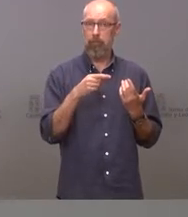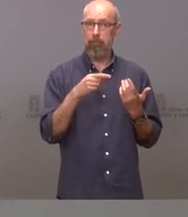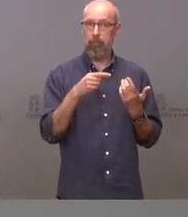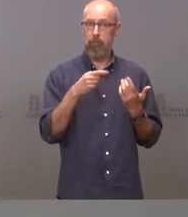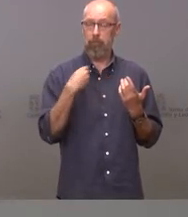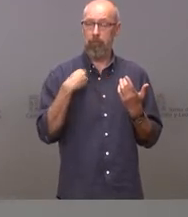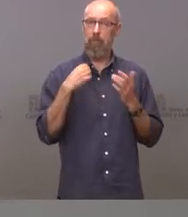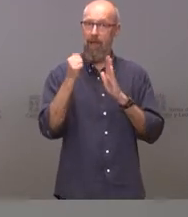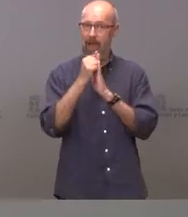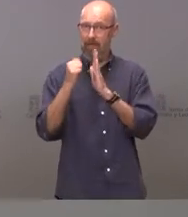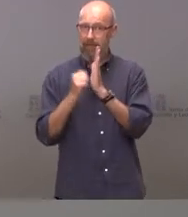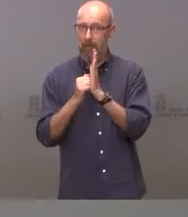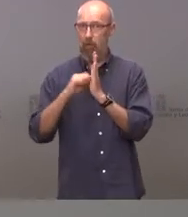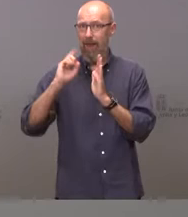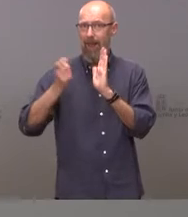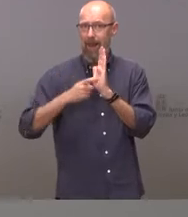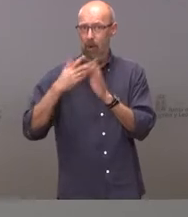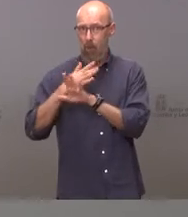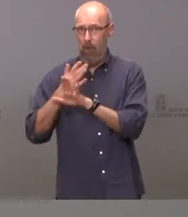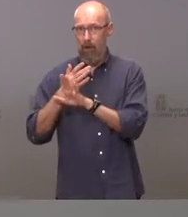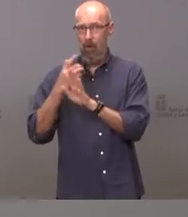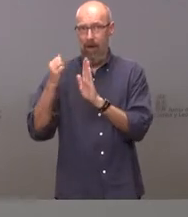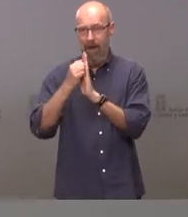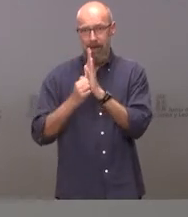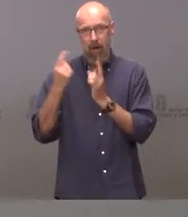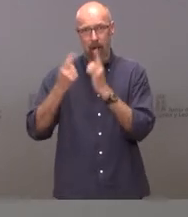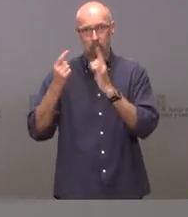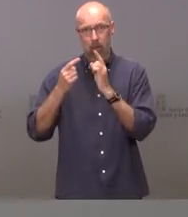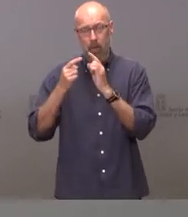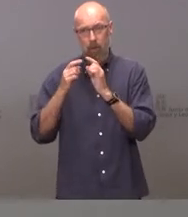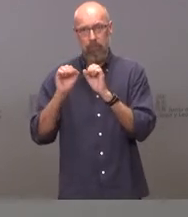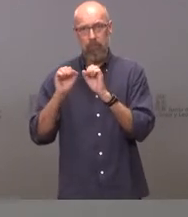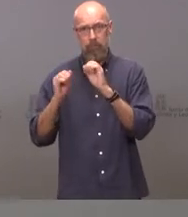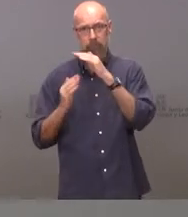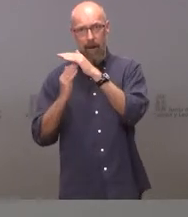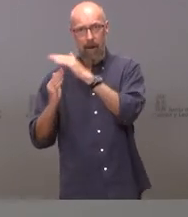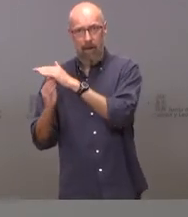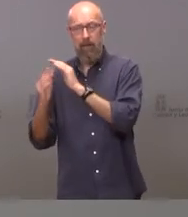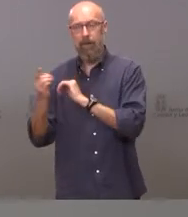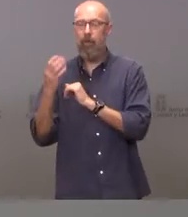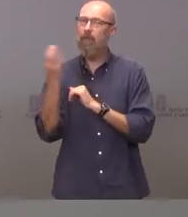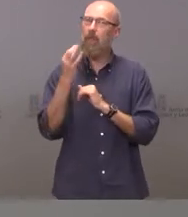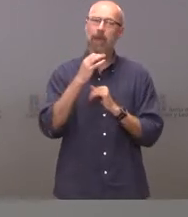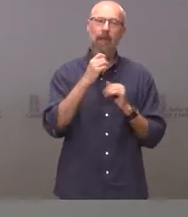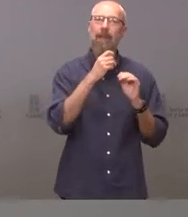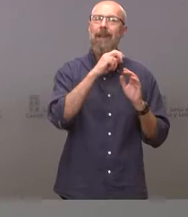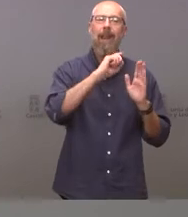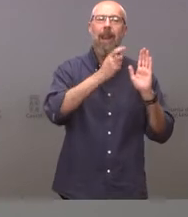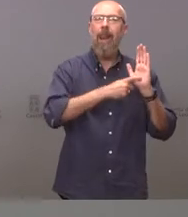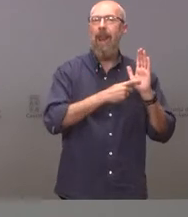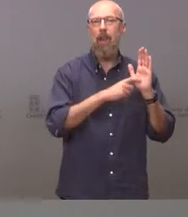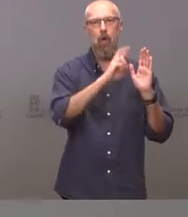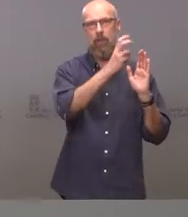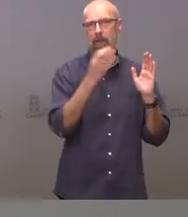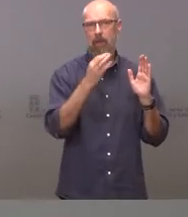propios artículos de la ley reguladora del juego y para ello solo podemos hacerlo con una norma que tenga rango de ley para evitar problemas jurídicos.